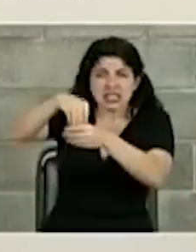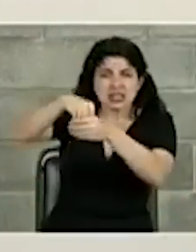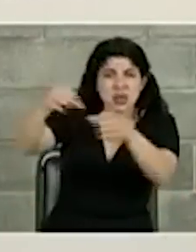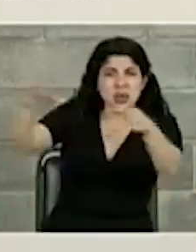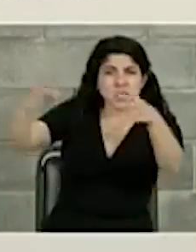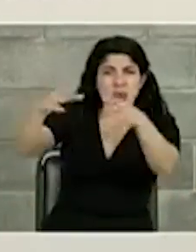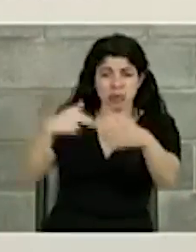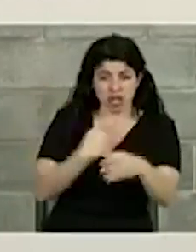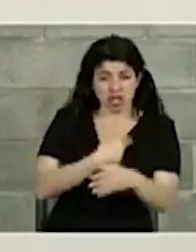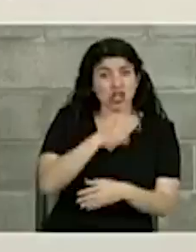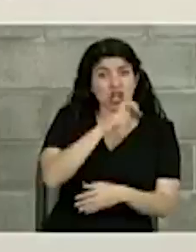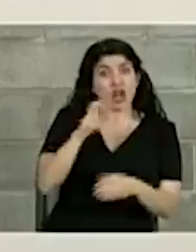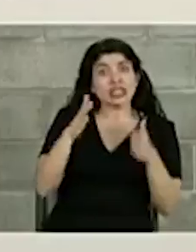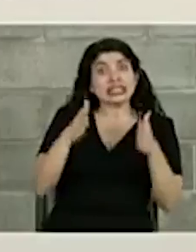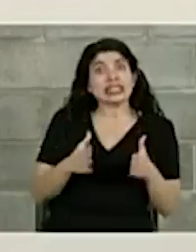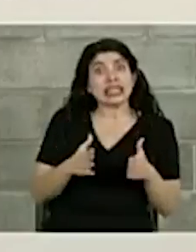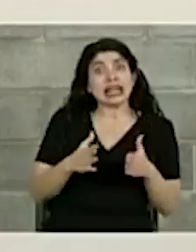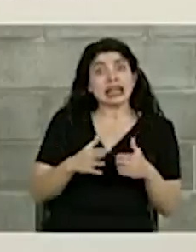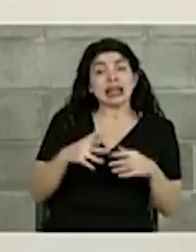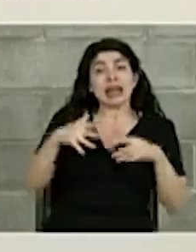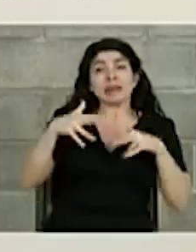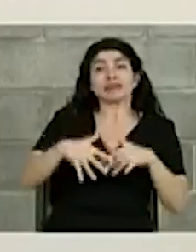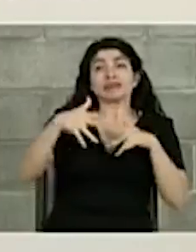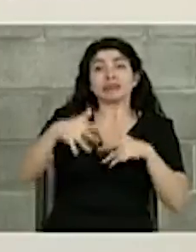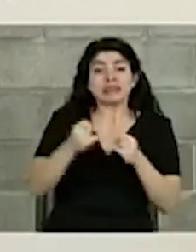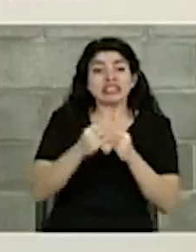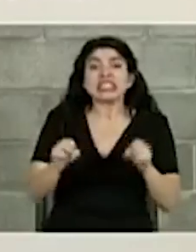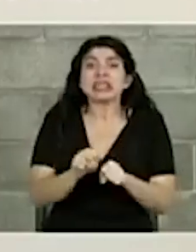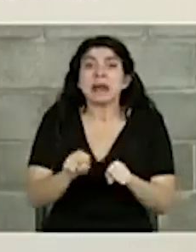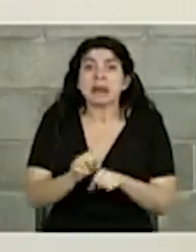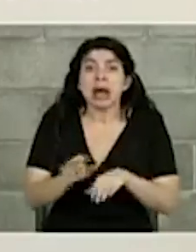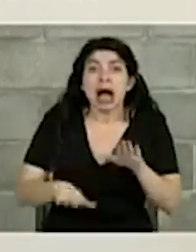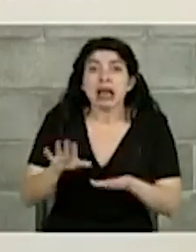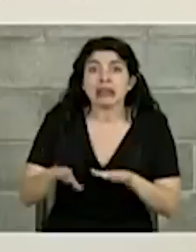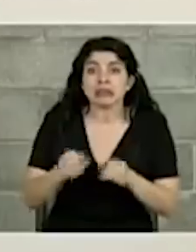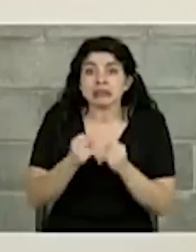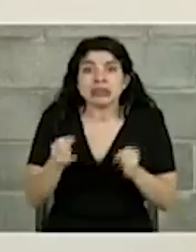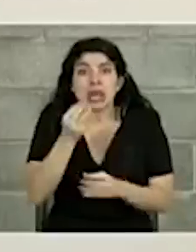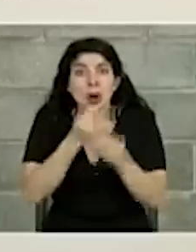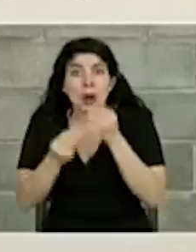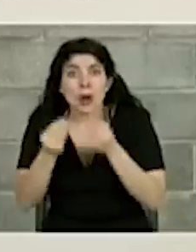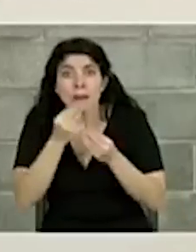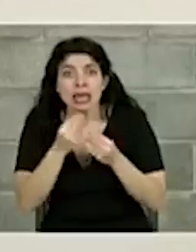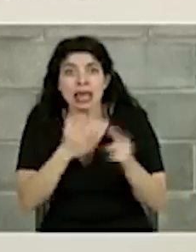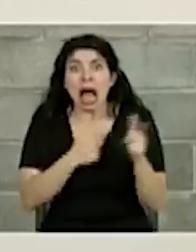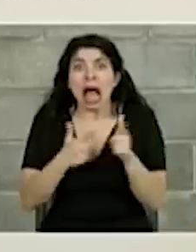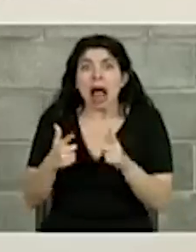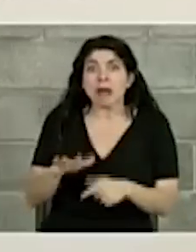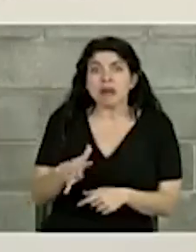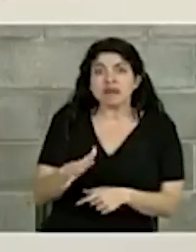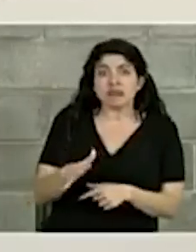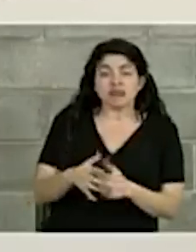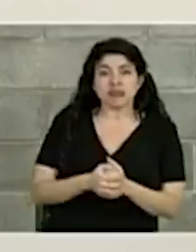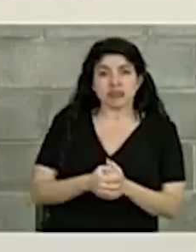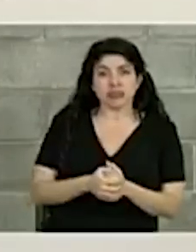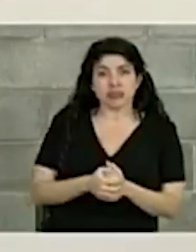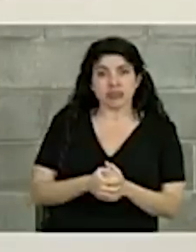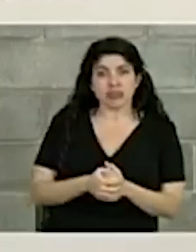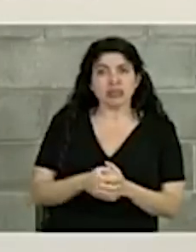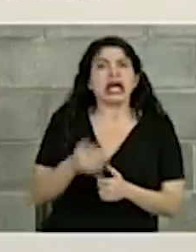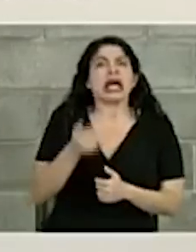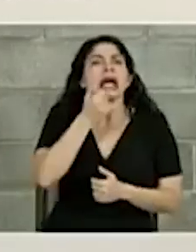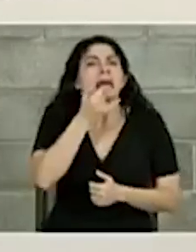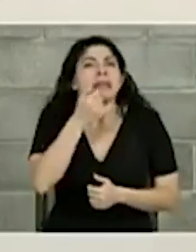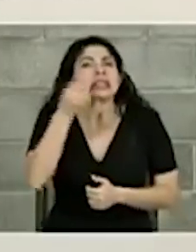y el nuestro de Costa Rica que iban allá marchando muchos descalzos y mal alimentados y no también armados qué